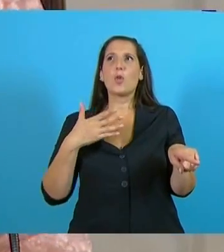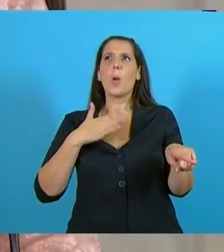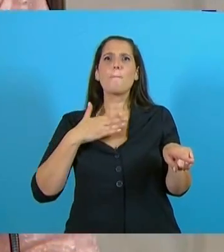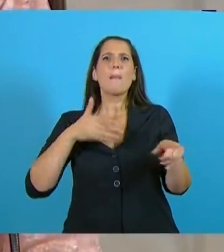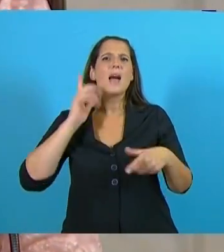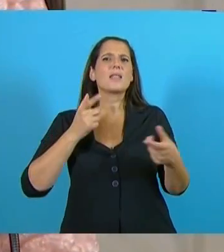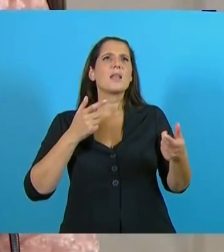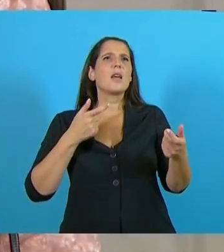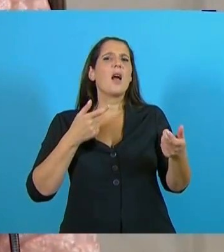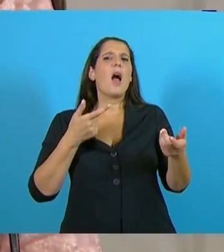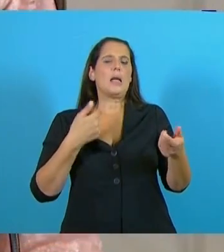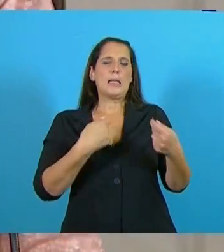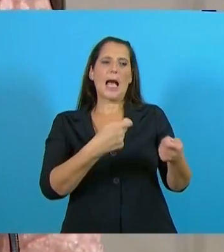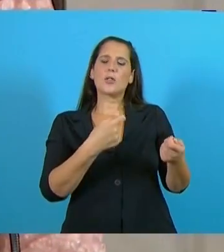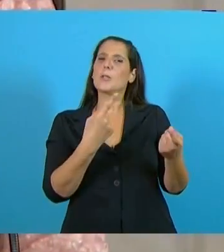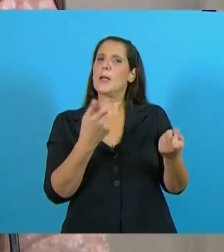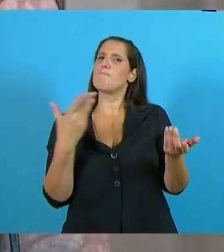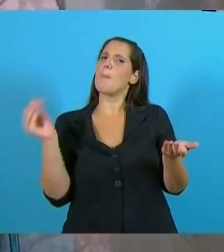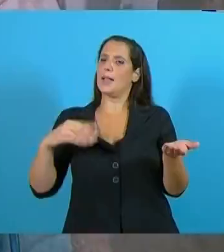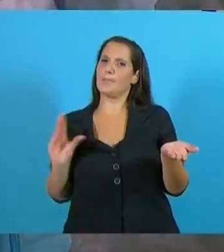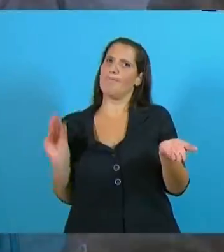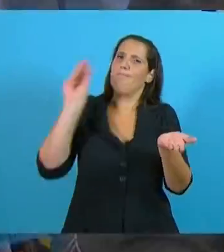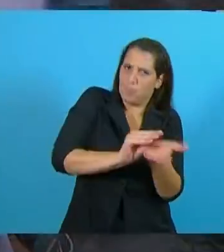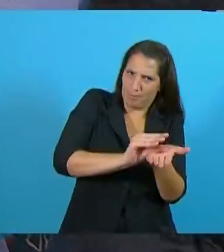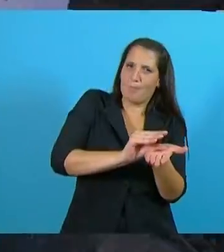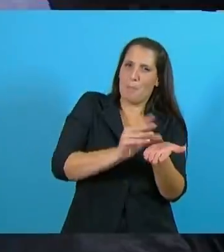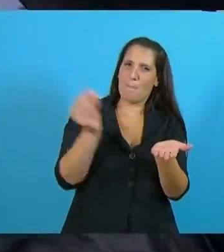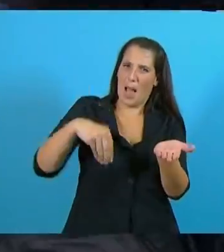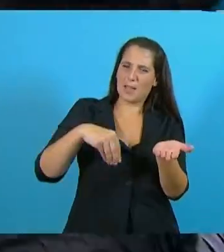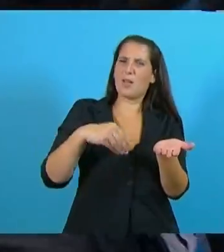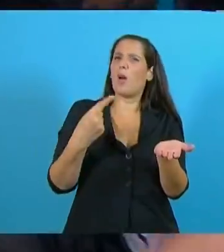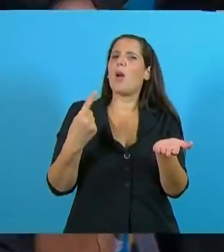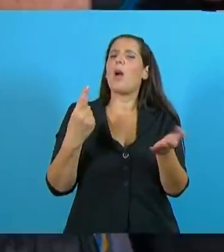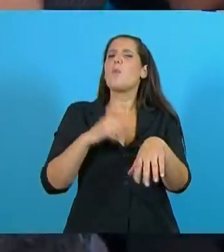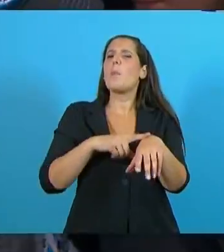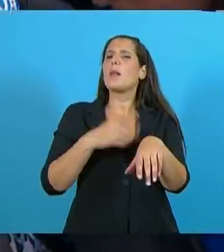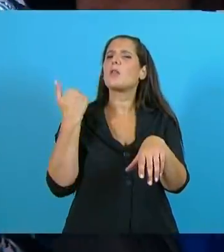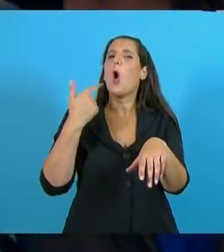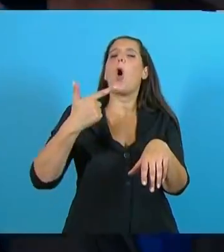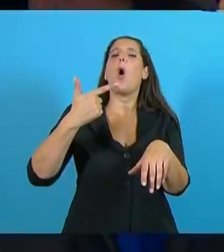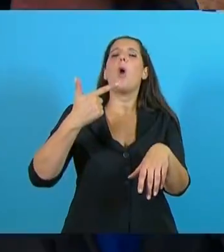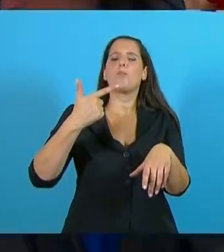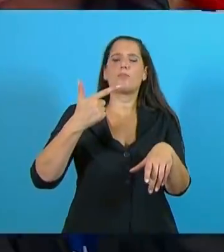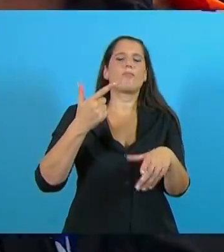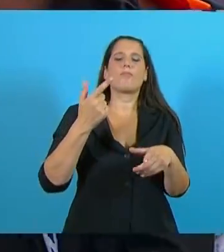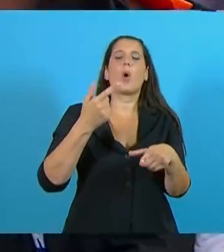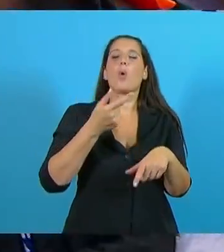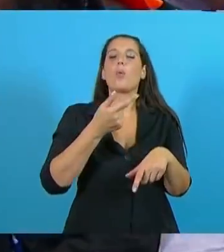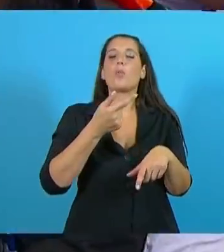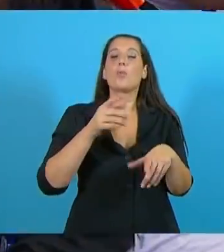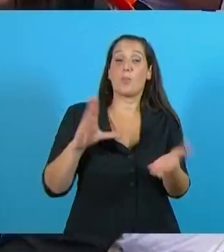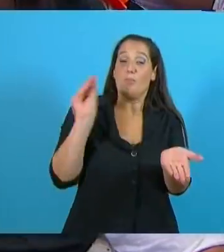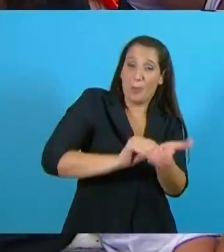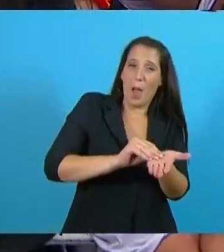del Estado, el gasto de esta línea que administramos? Un 17%. Mientras que los